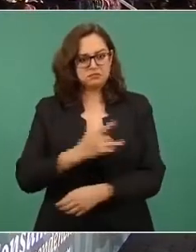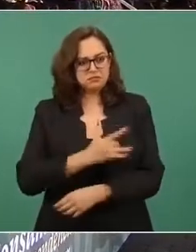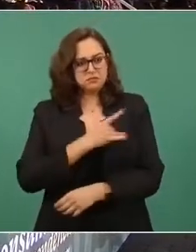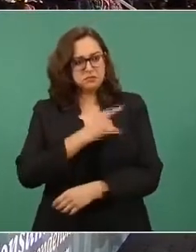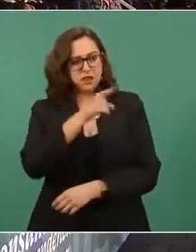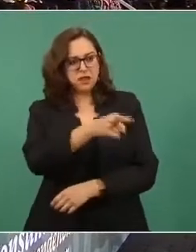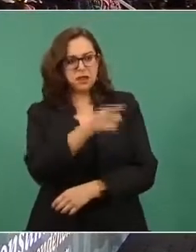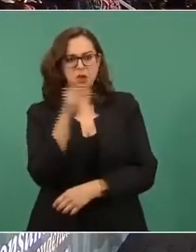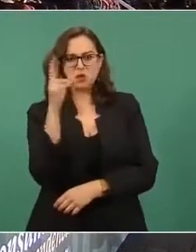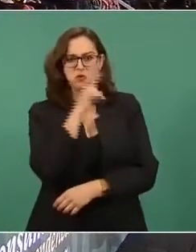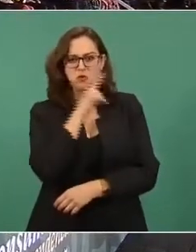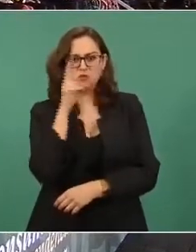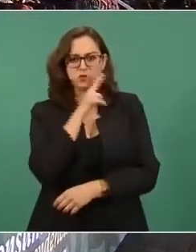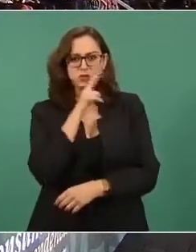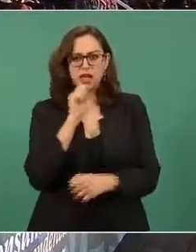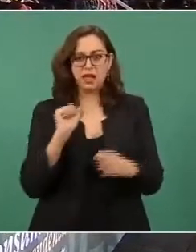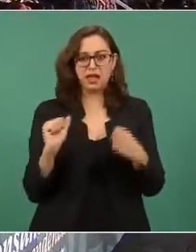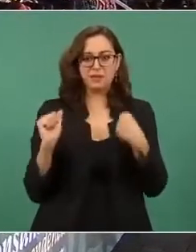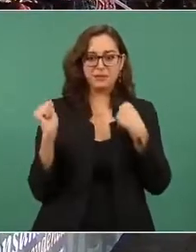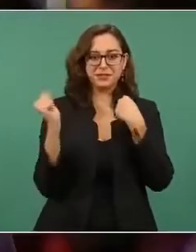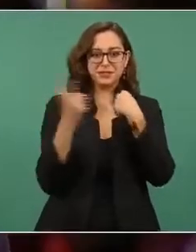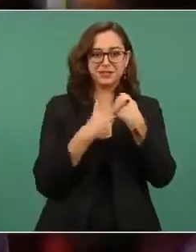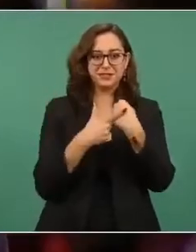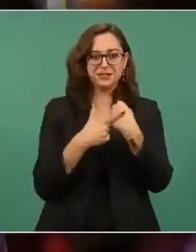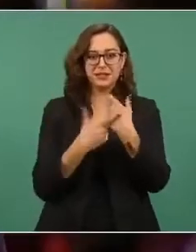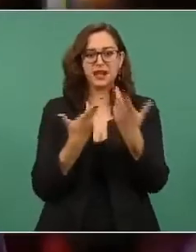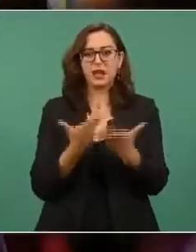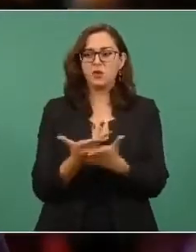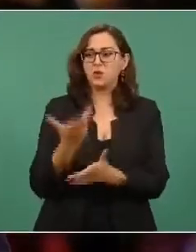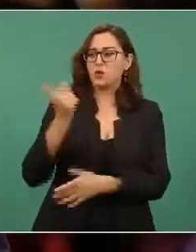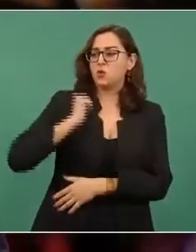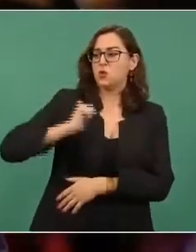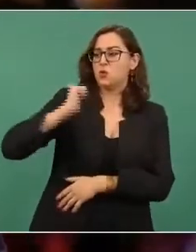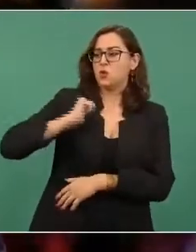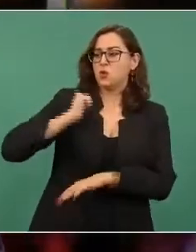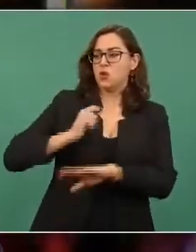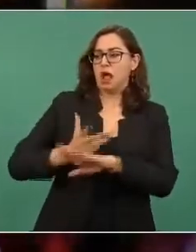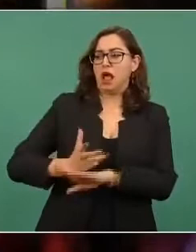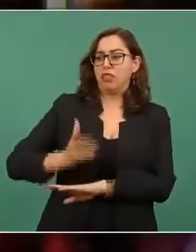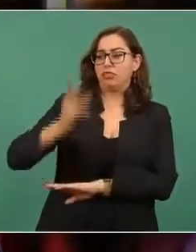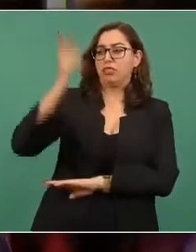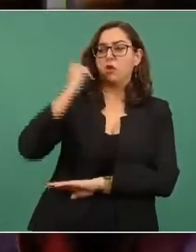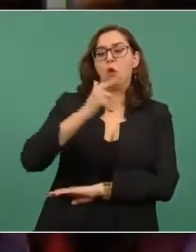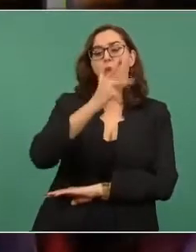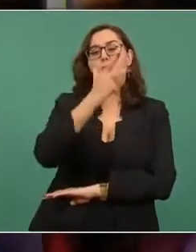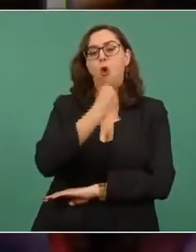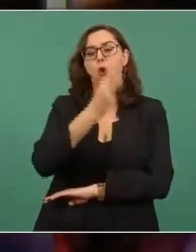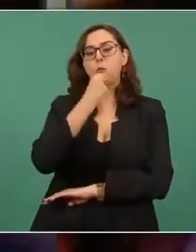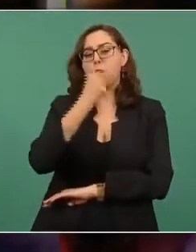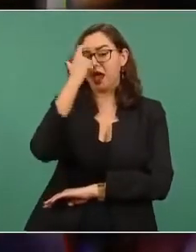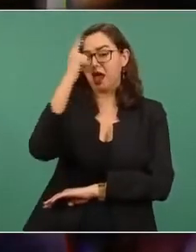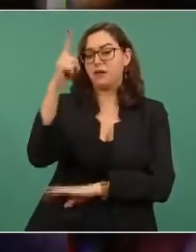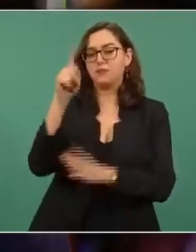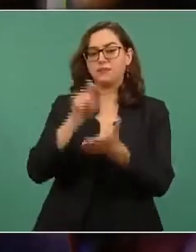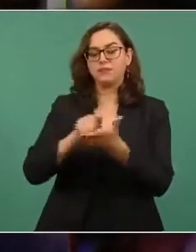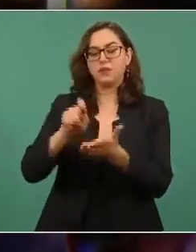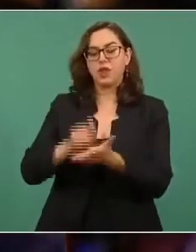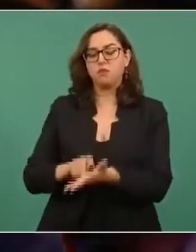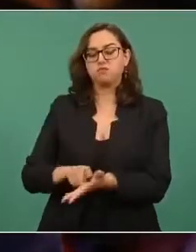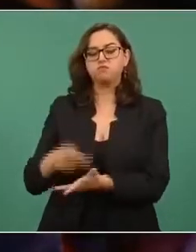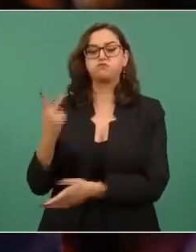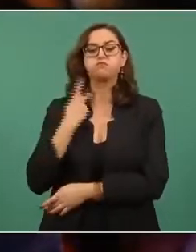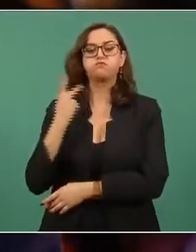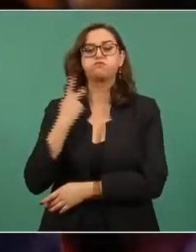el asesinato del gran escritor y político León